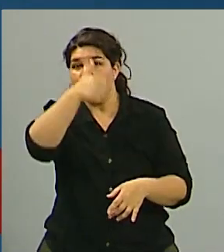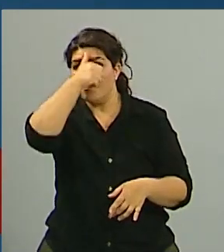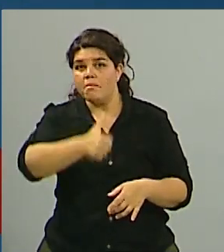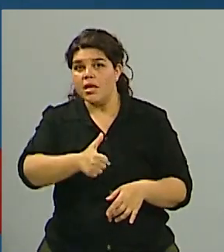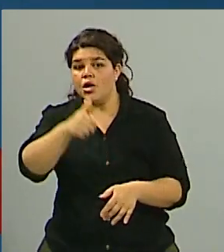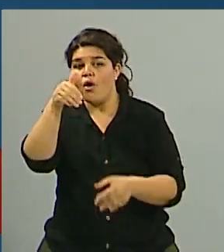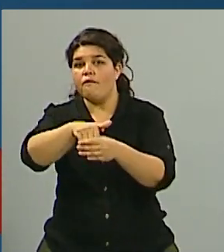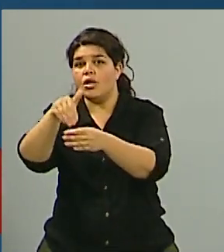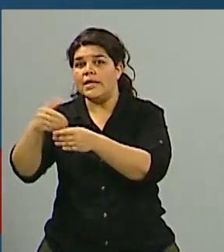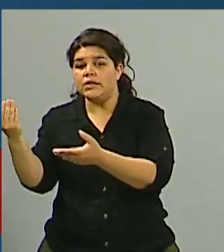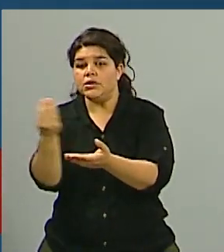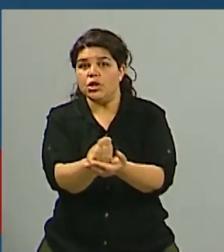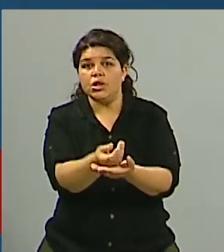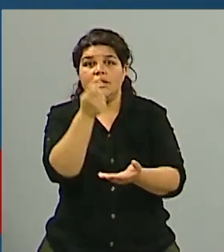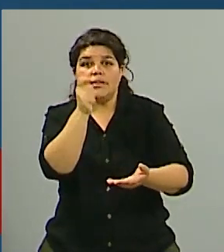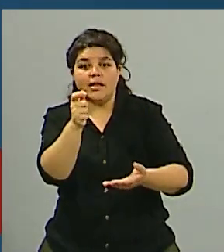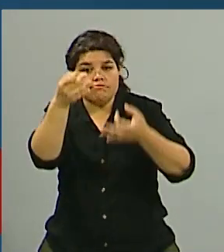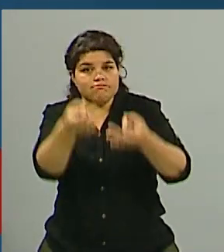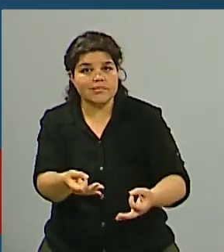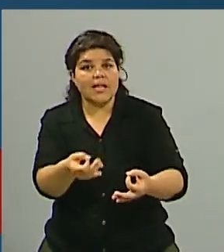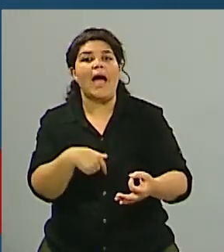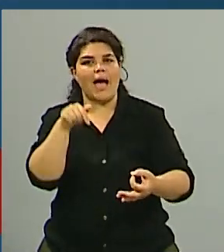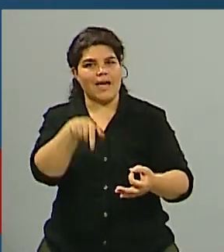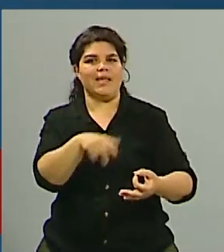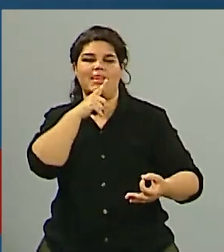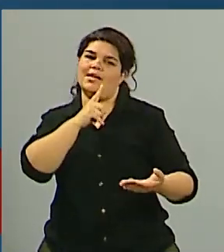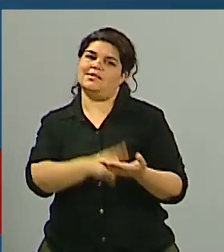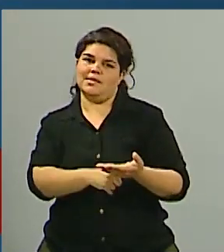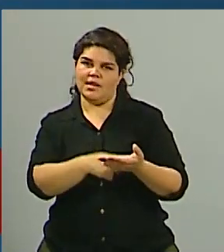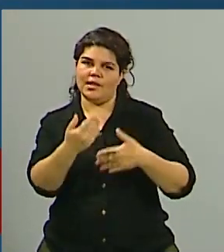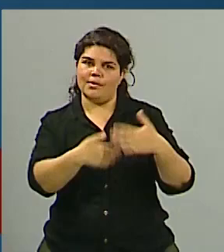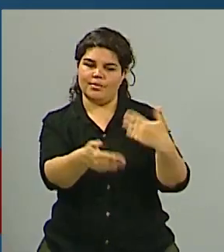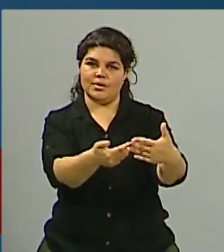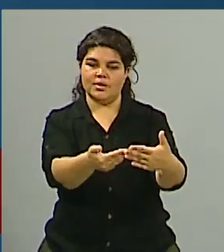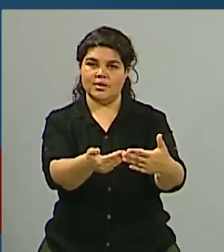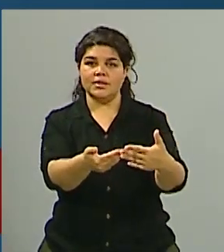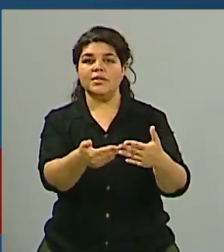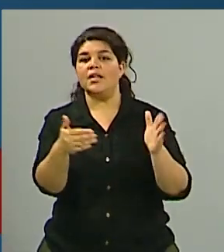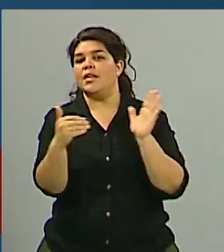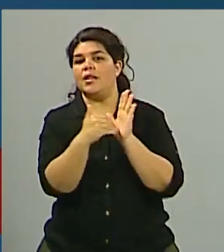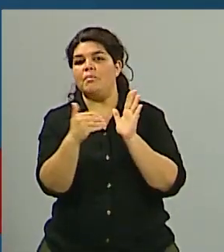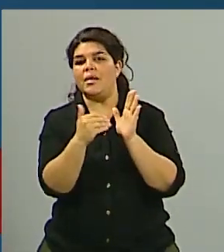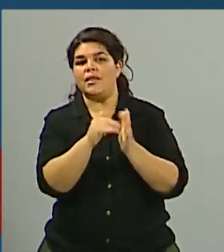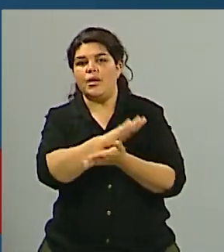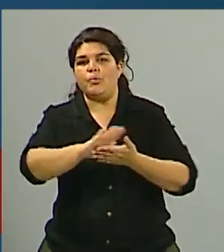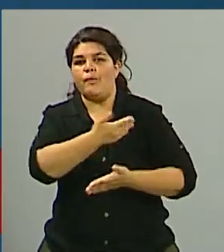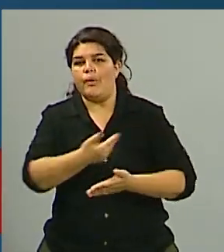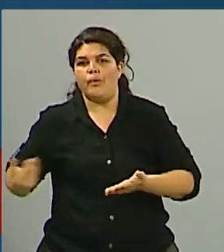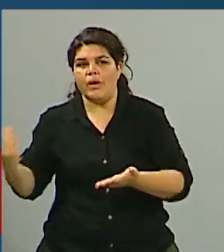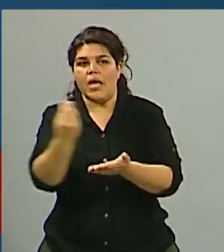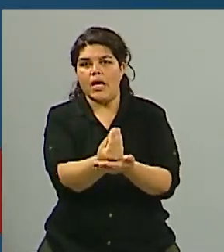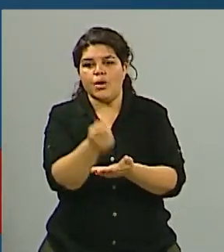elecciones y las medidas que puedan llegar a adoptar digamos los funcionarios que van a asumir